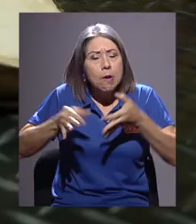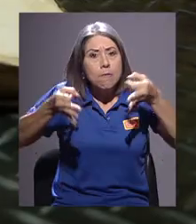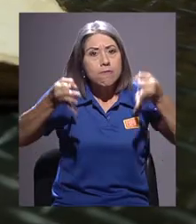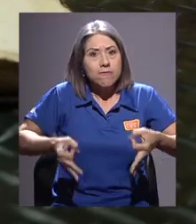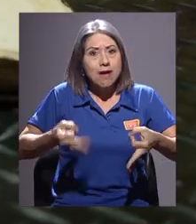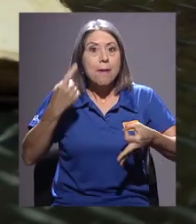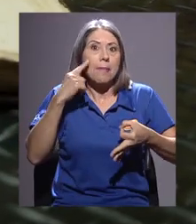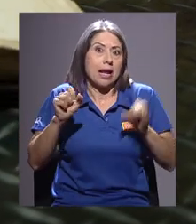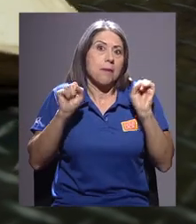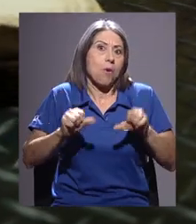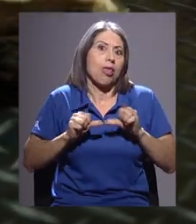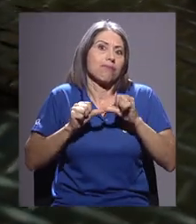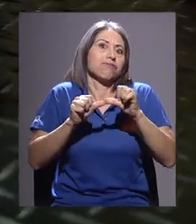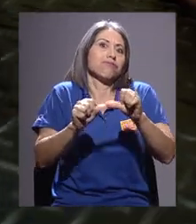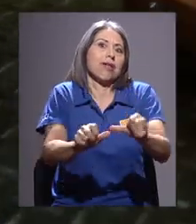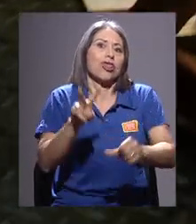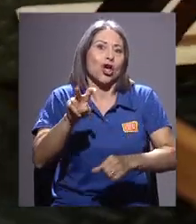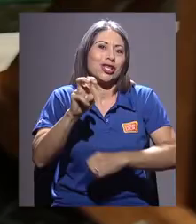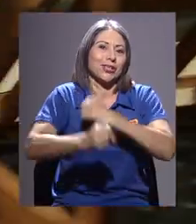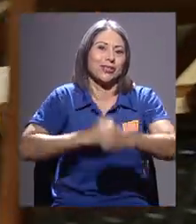podamos tenerla 200 años más.